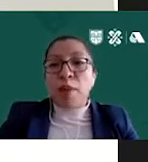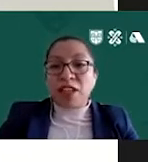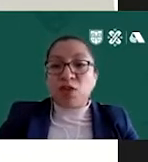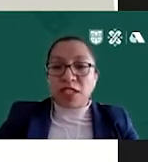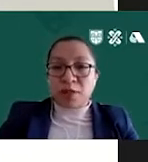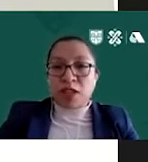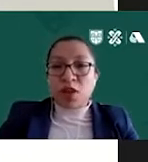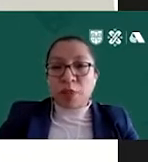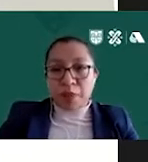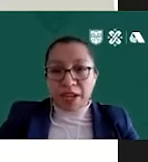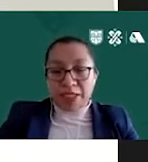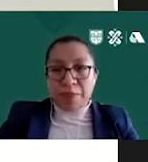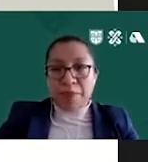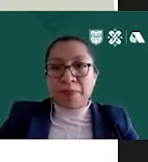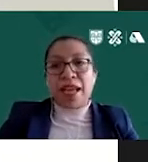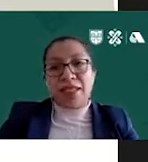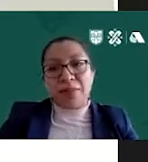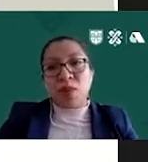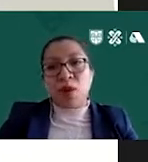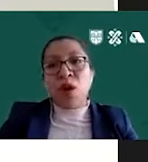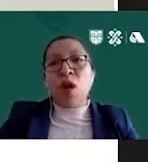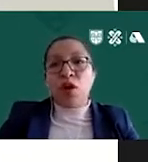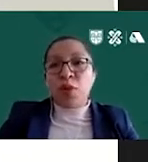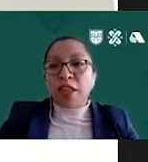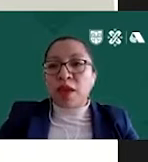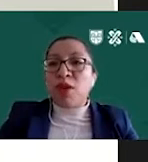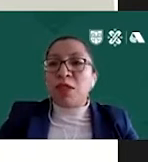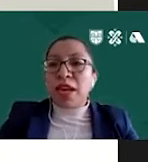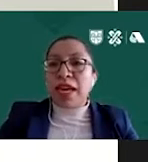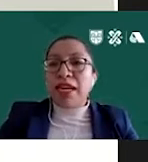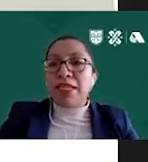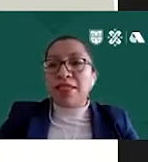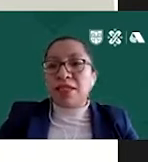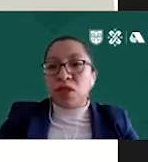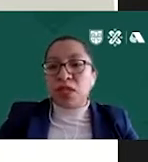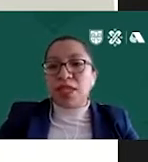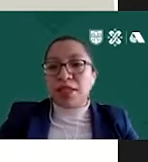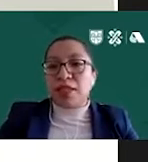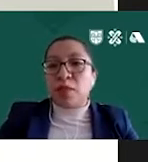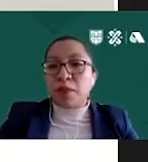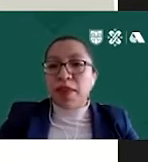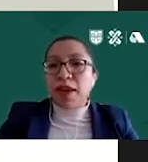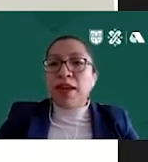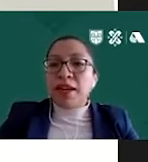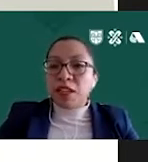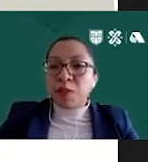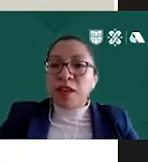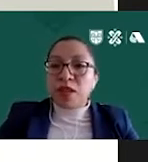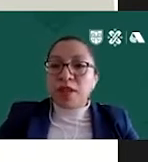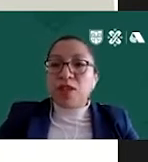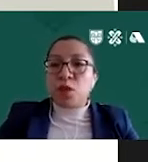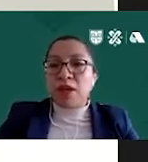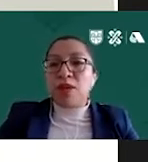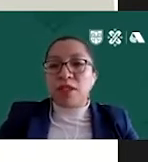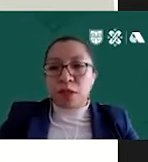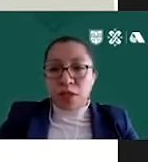para su crecimiento y permanencia. Asimismo, otro objetivo es velar que las instituciones de asistencia privada respeten